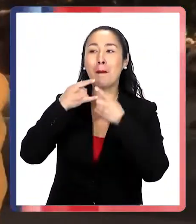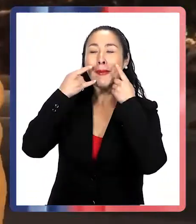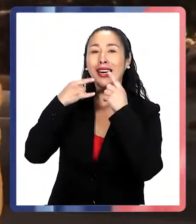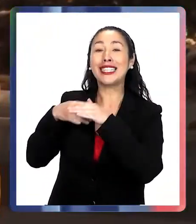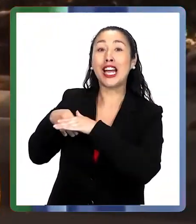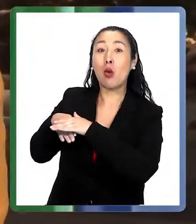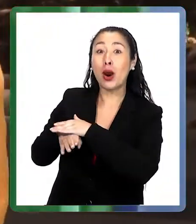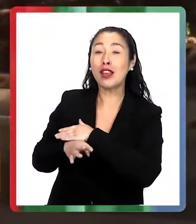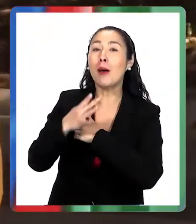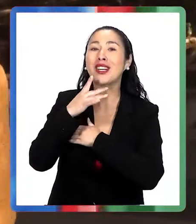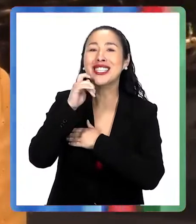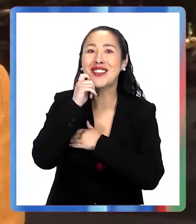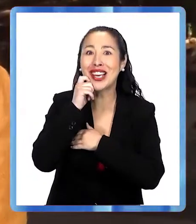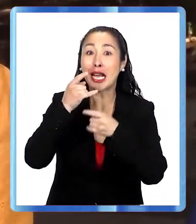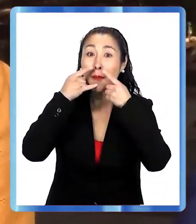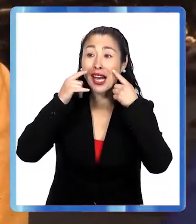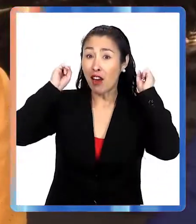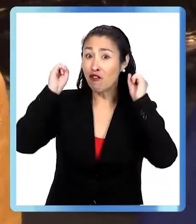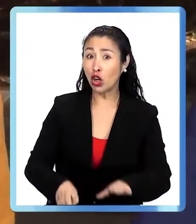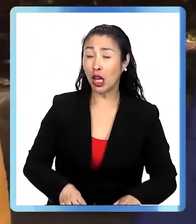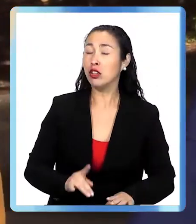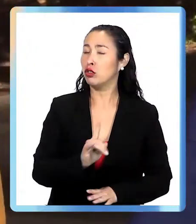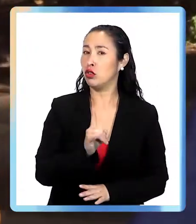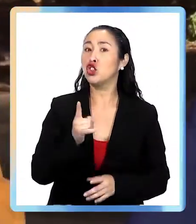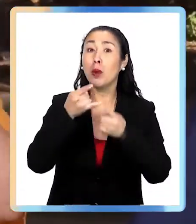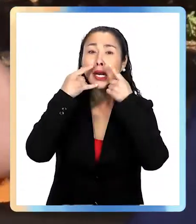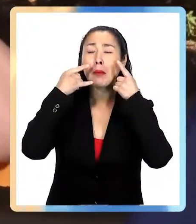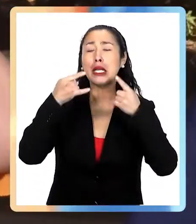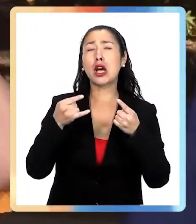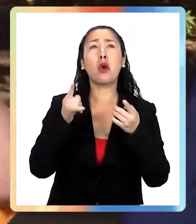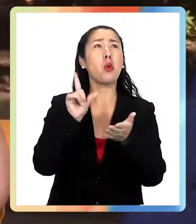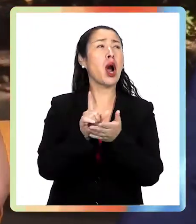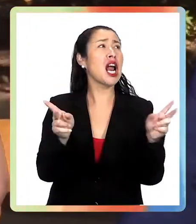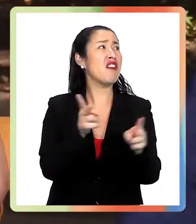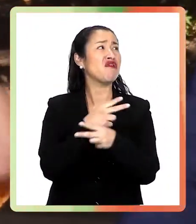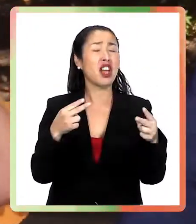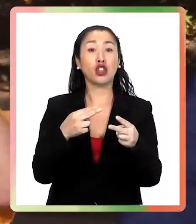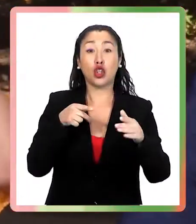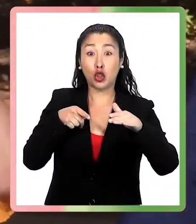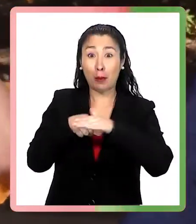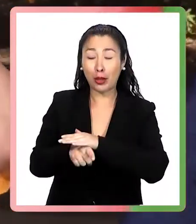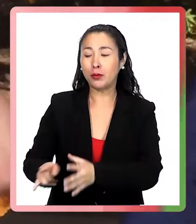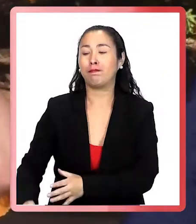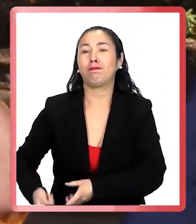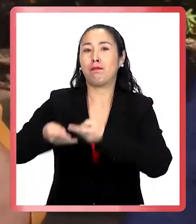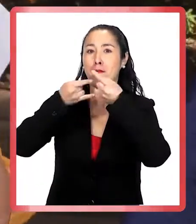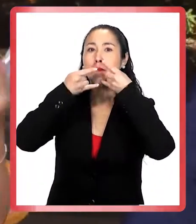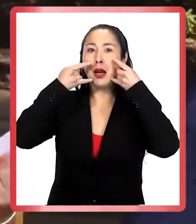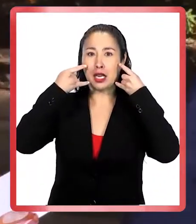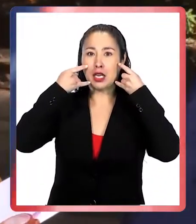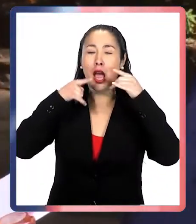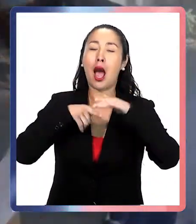como yo llevaba la mascarilla porque no estamos eliminando la mascarilla, entonces yo me la pongo. O sea, ahí me la pongo